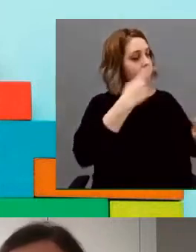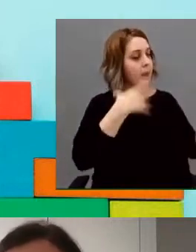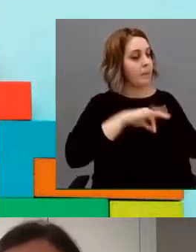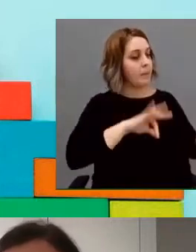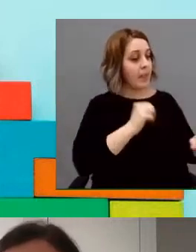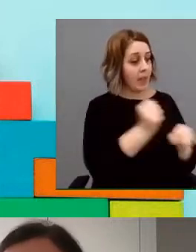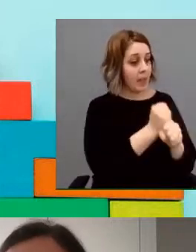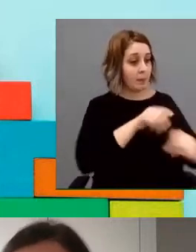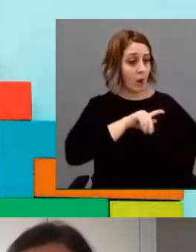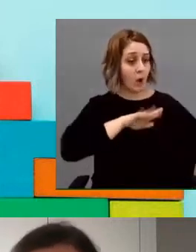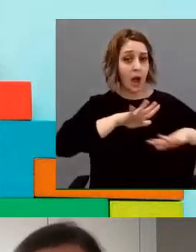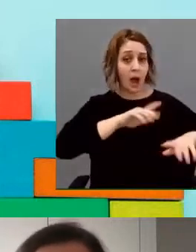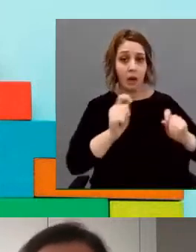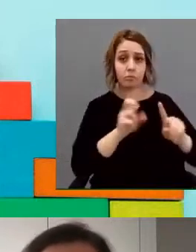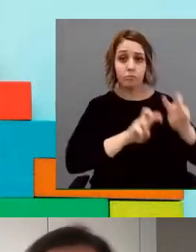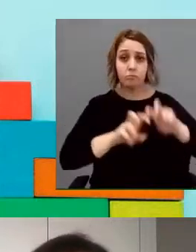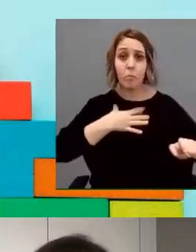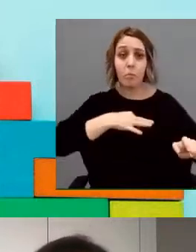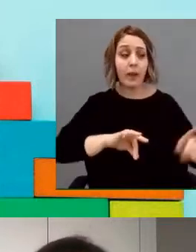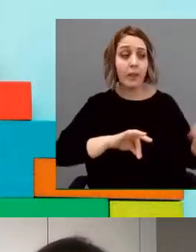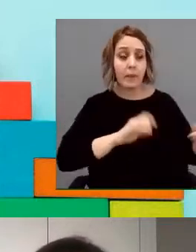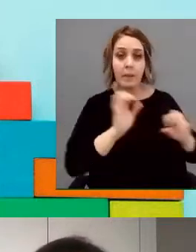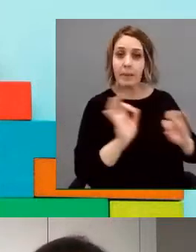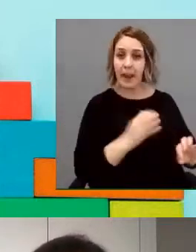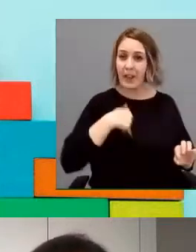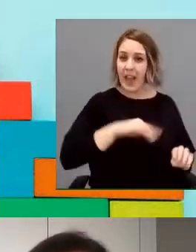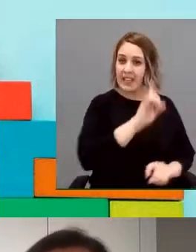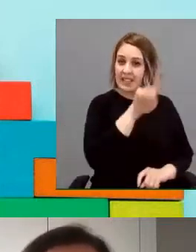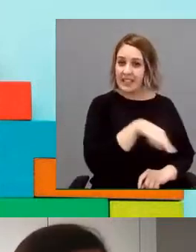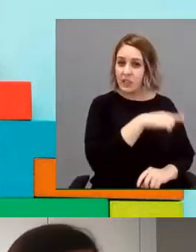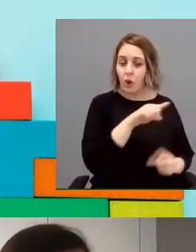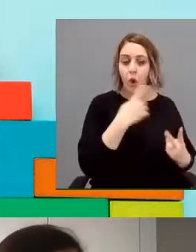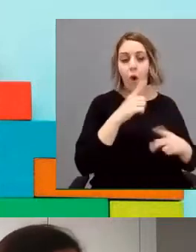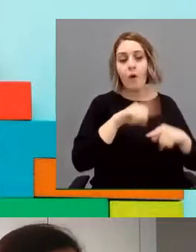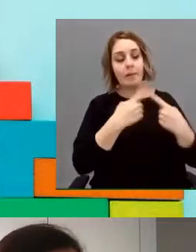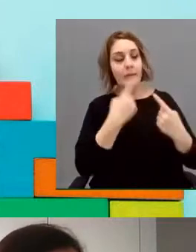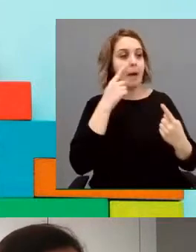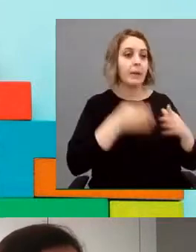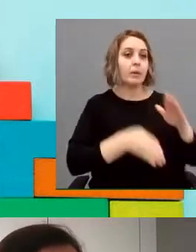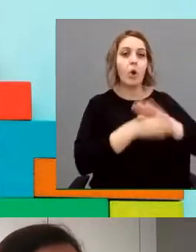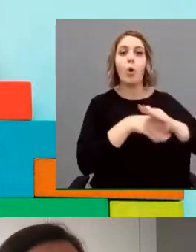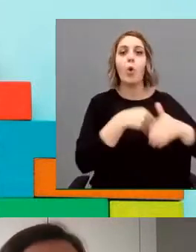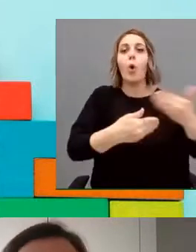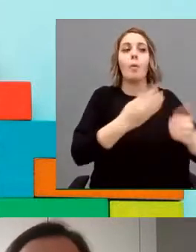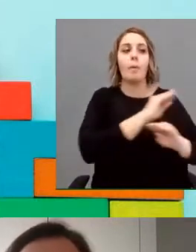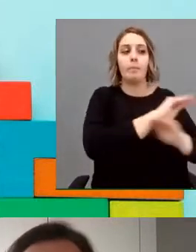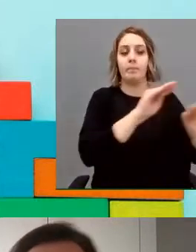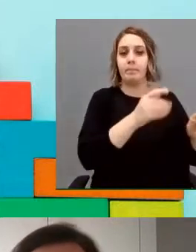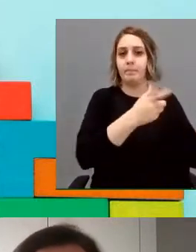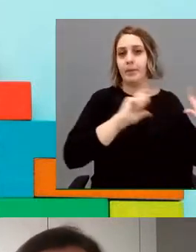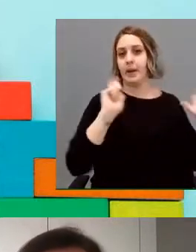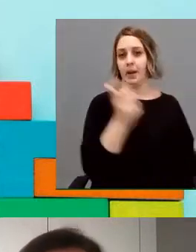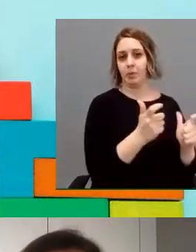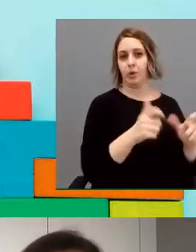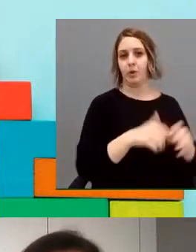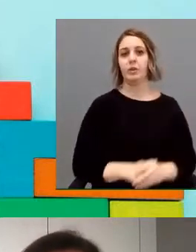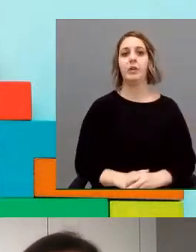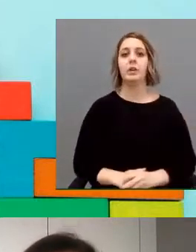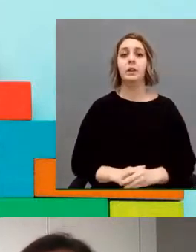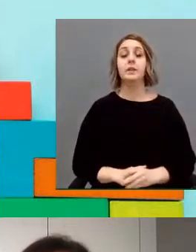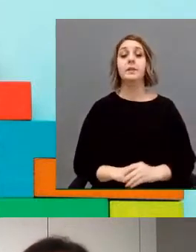empleo. Bueno, pues eso. Vemos cómo continuar. Tenemos una cuarta fase,